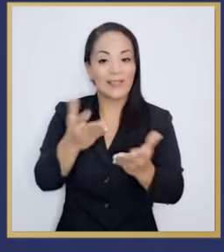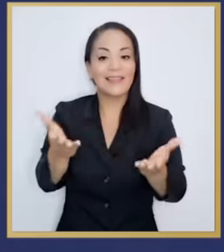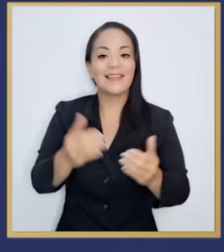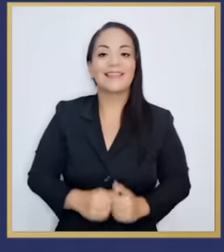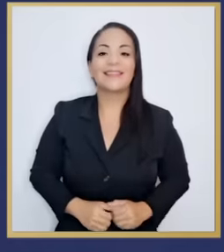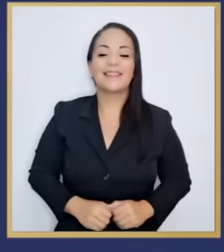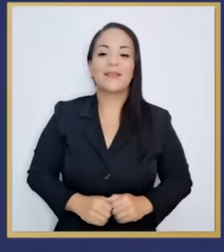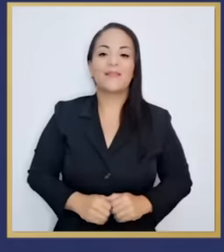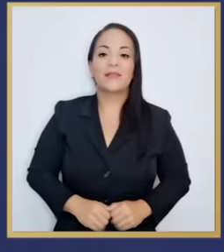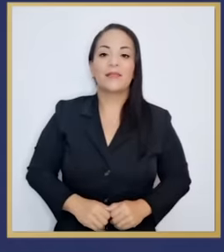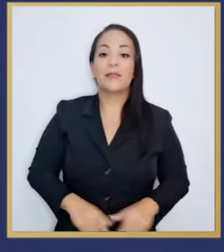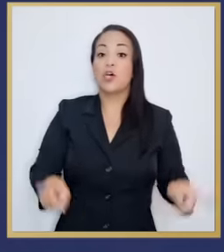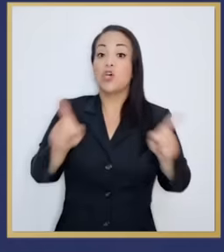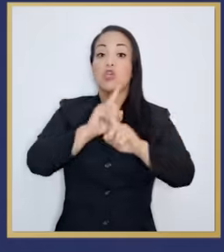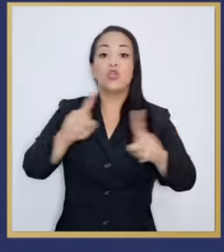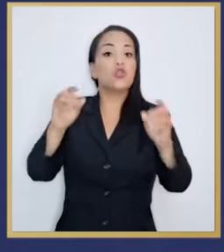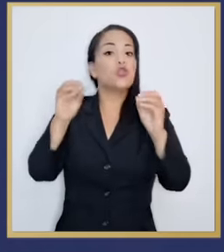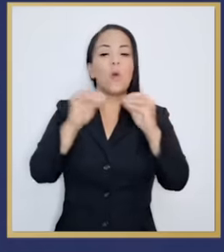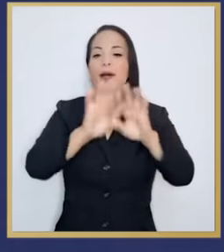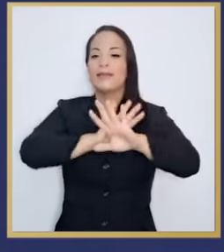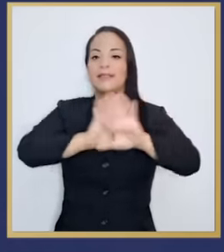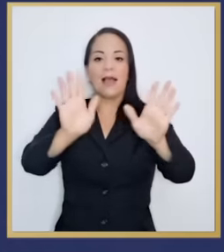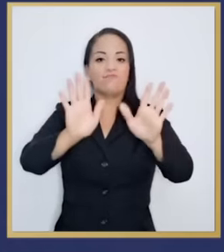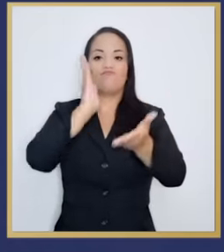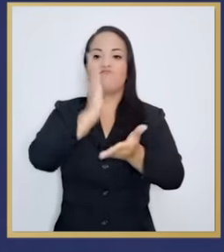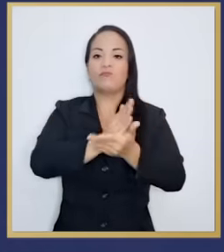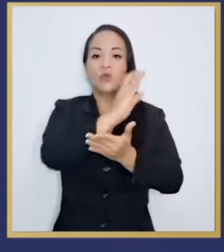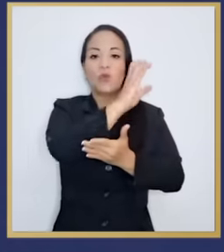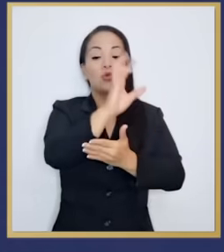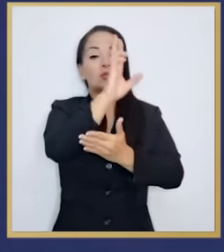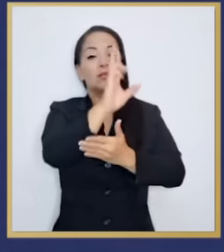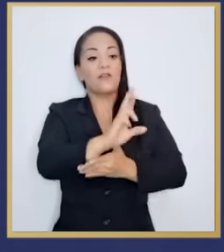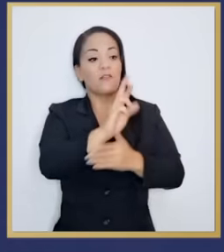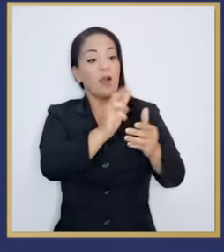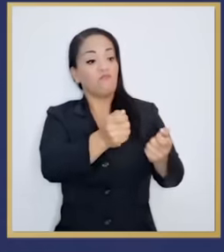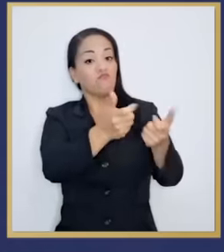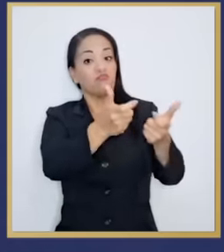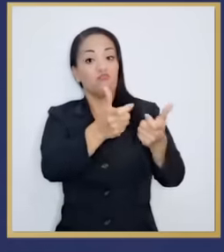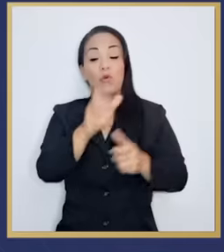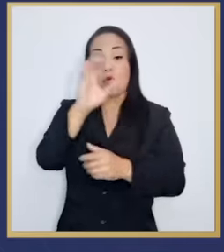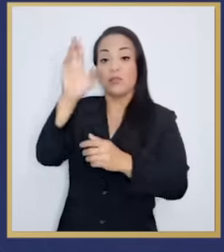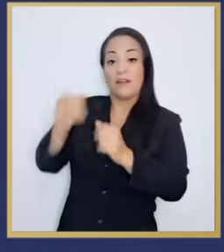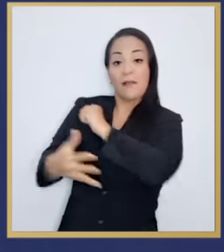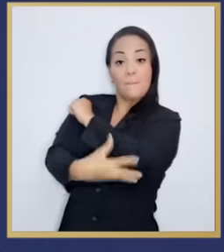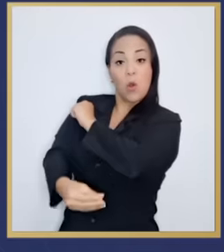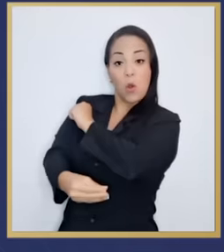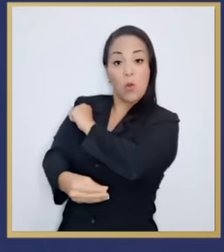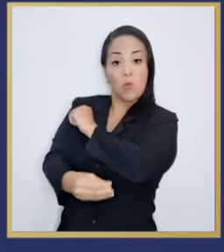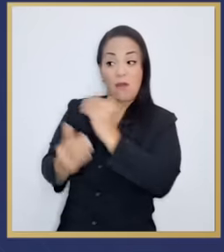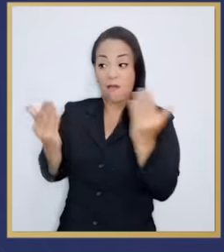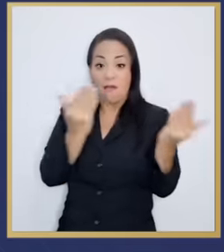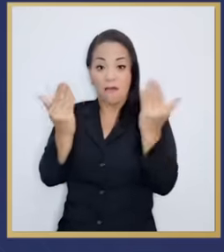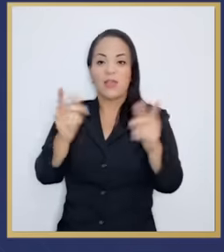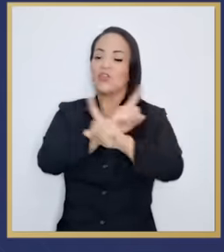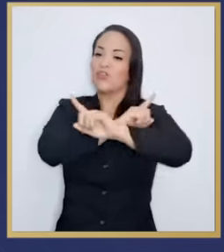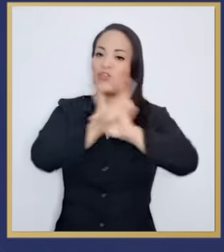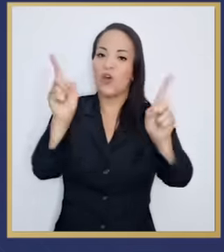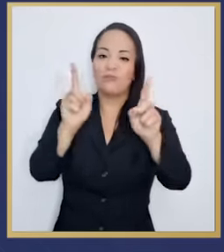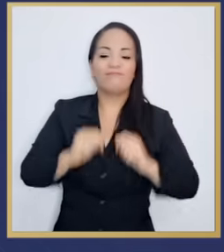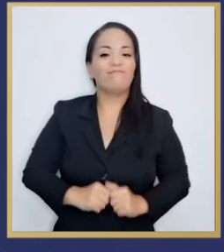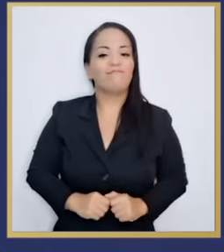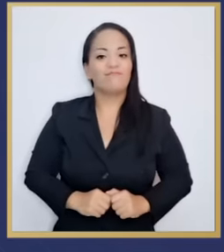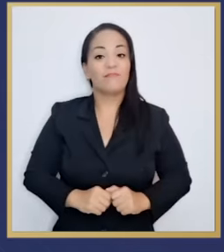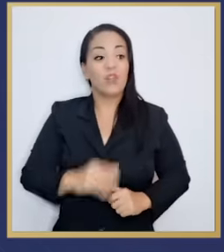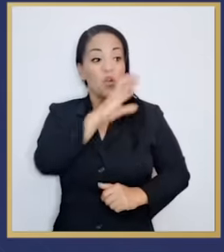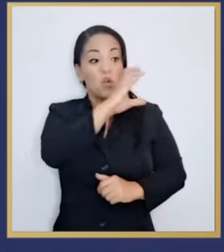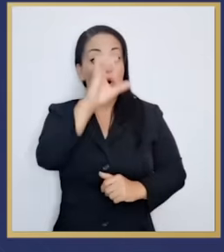no más costa rica a la par de costa pobre no más costa rica